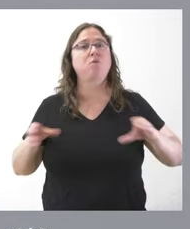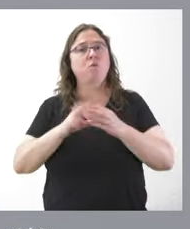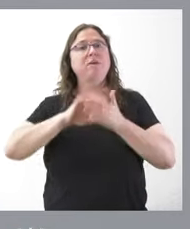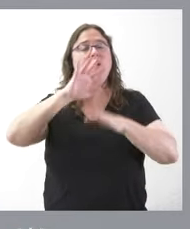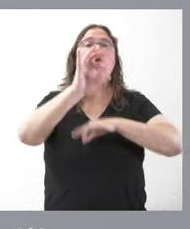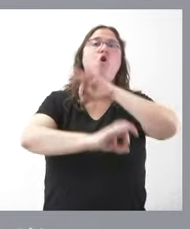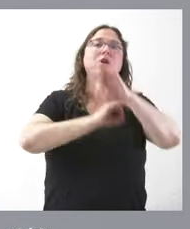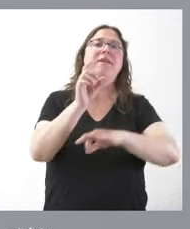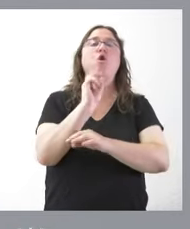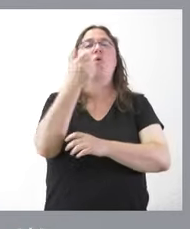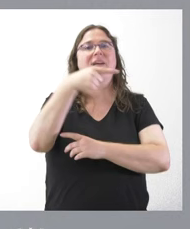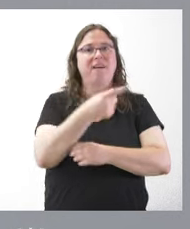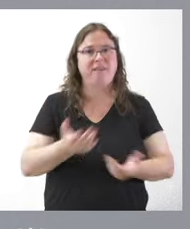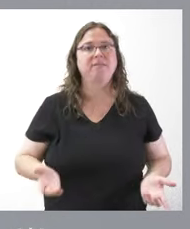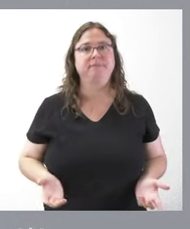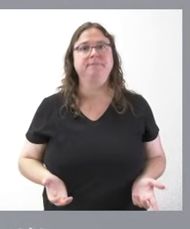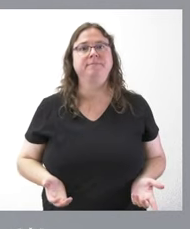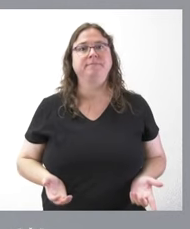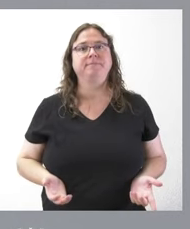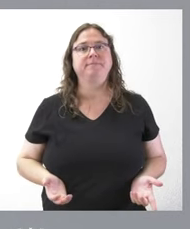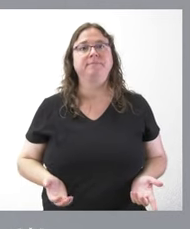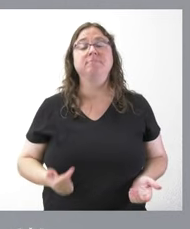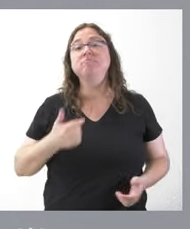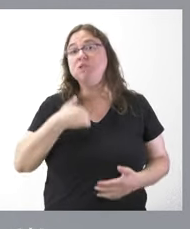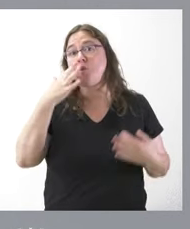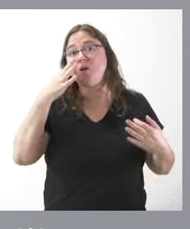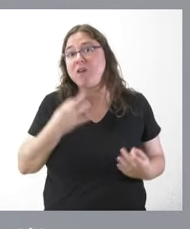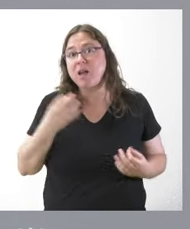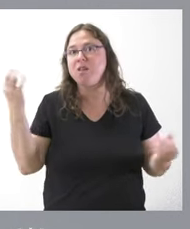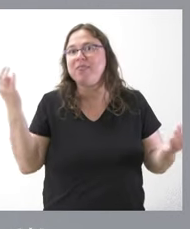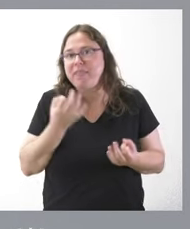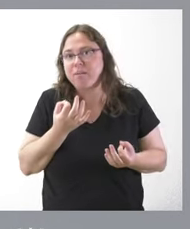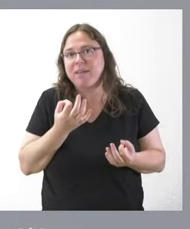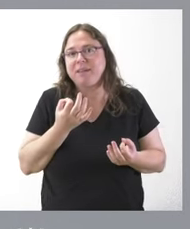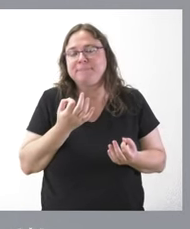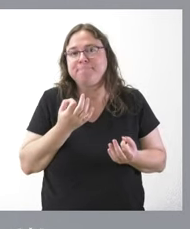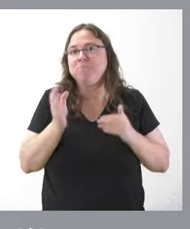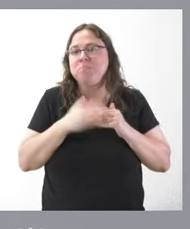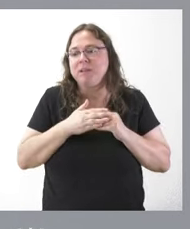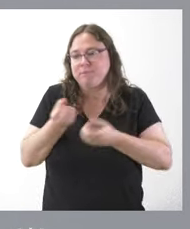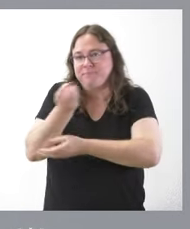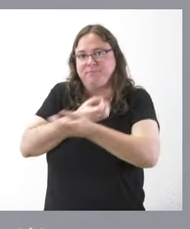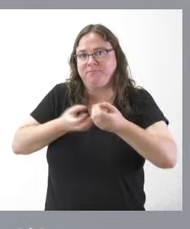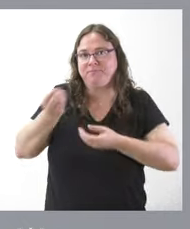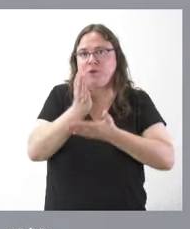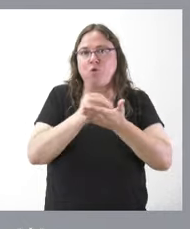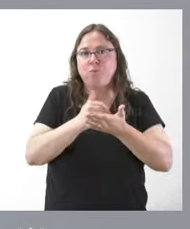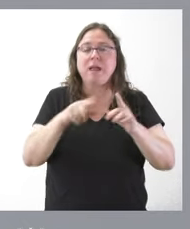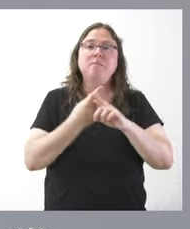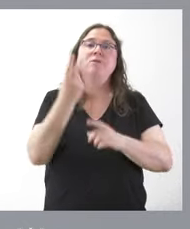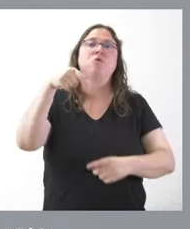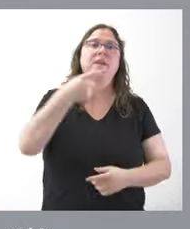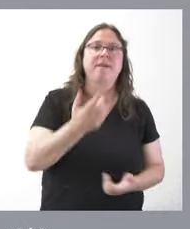organizaciones no gubernamentales y yo creo que se tiene que contar con las comunidades Autónomas y con las ONGs